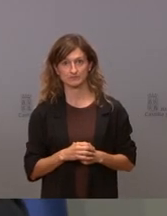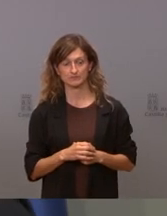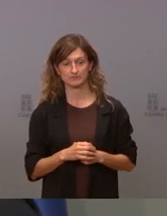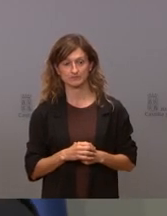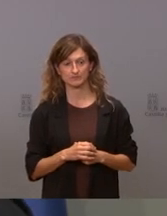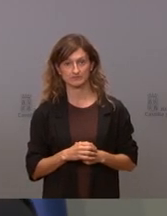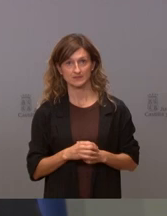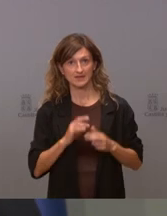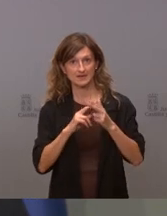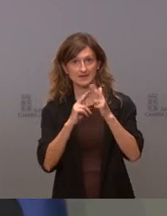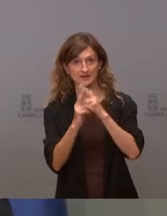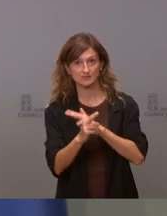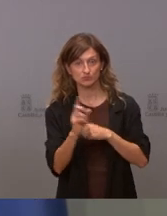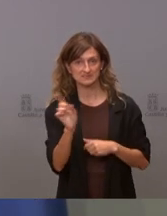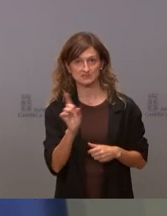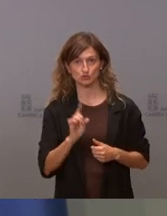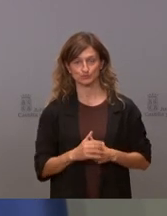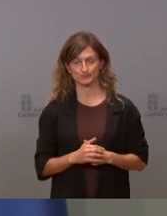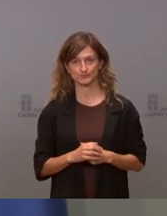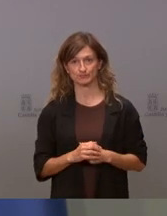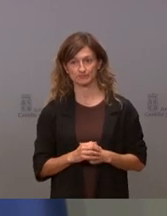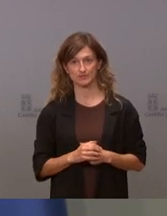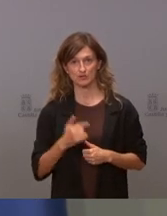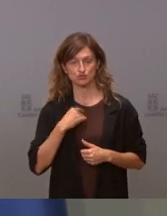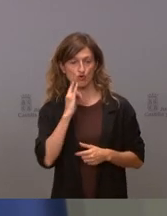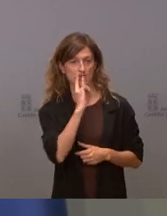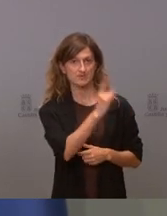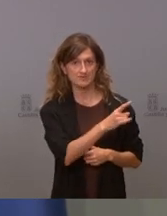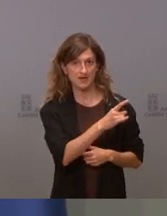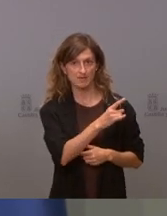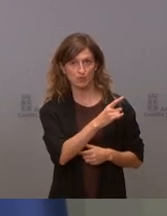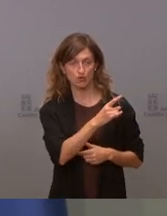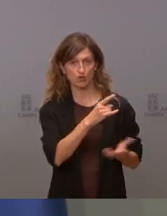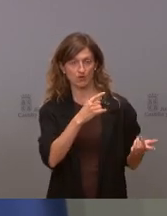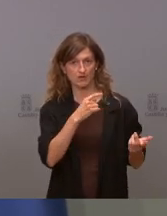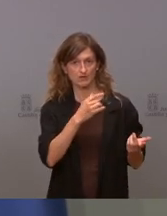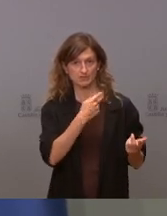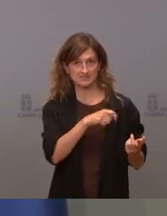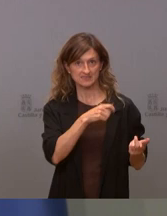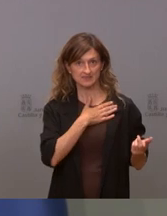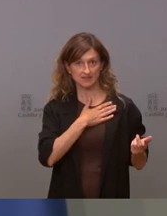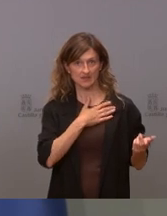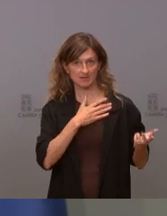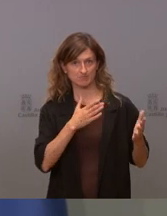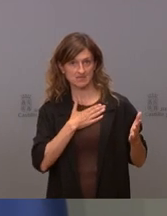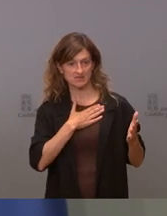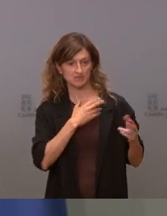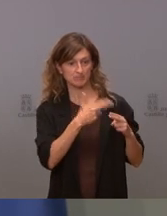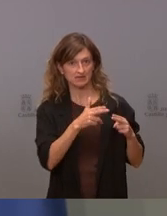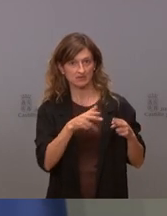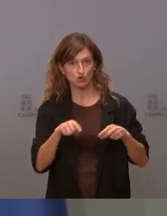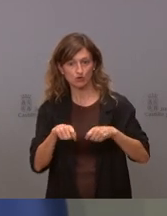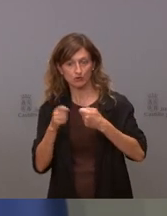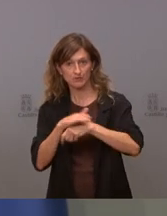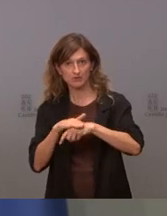la respuesta claramente es no yo no he llamado a la presidencia de mi partido para preguntarle si puedo romper el pacto